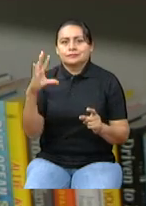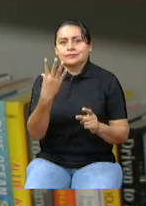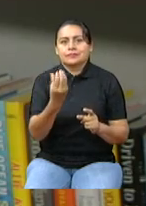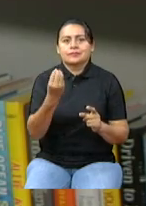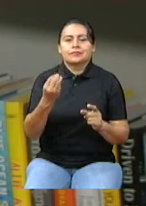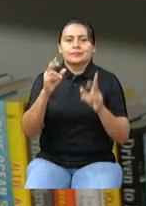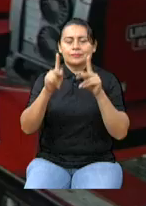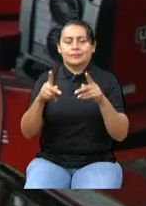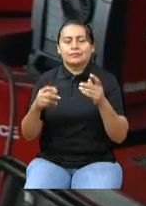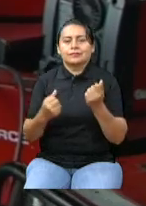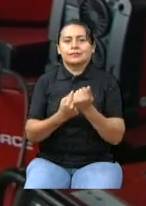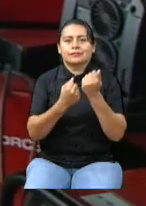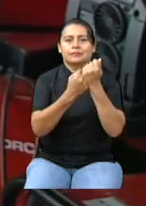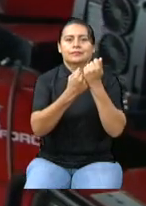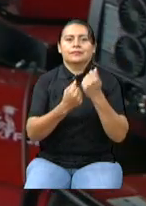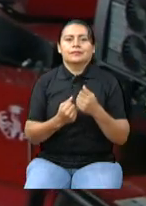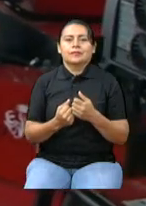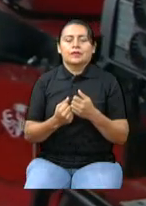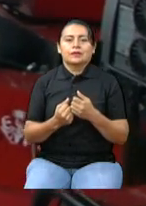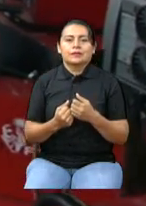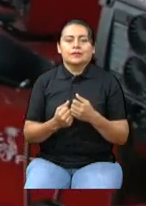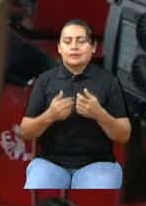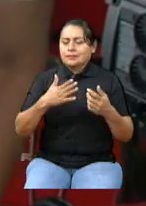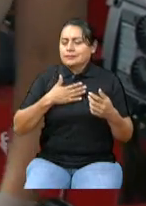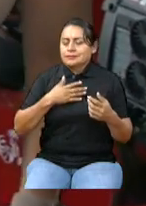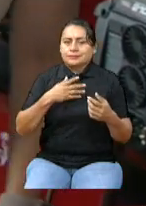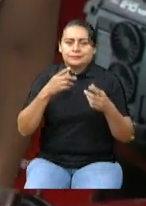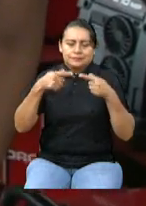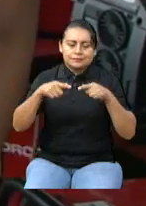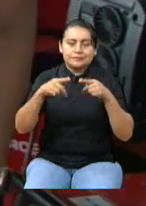colaboradores Me trata bien,